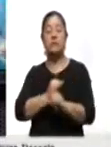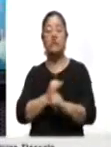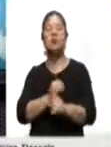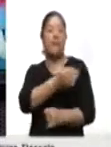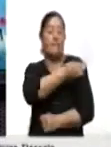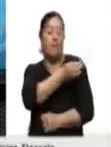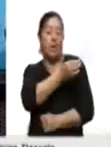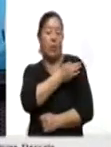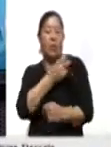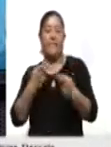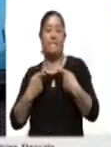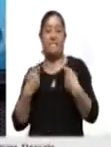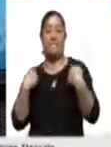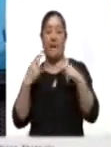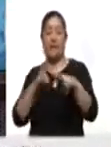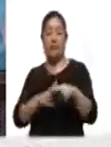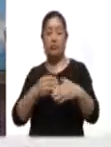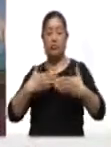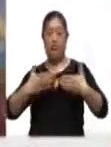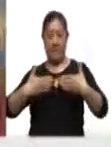Panamá para retorno a clases.